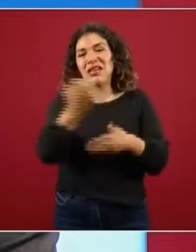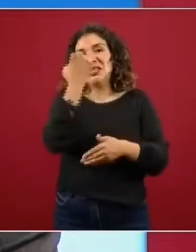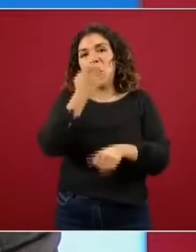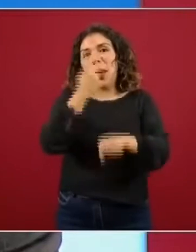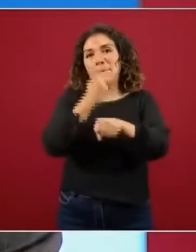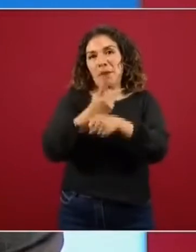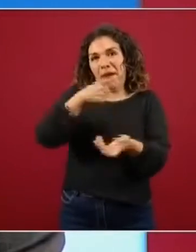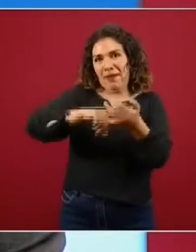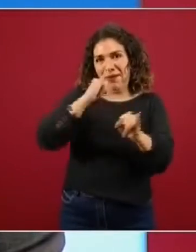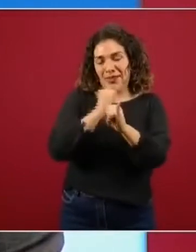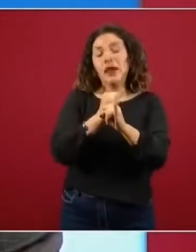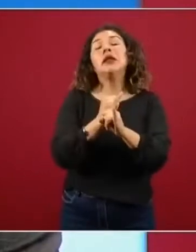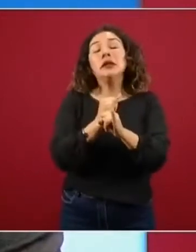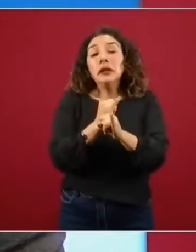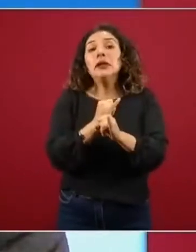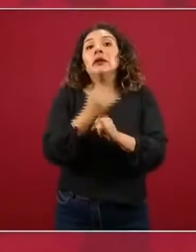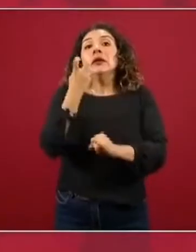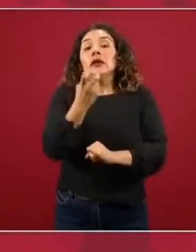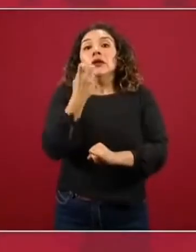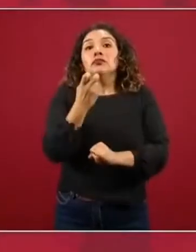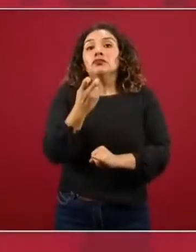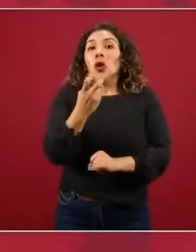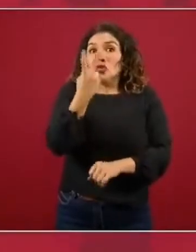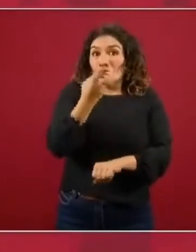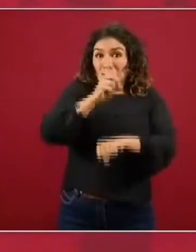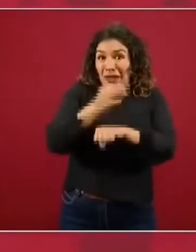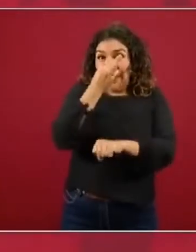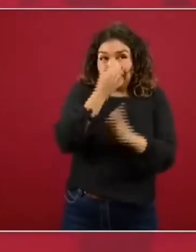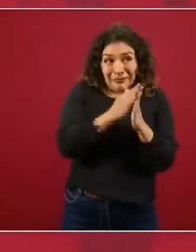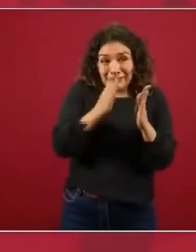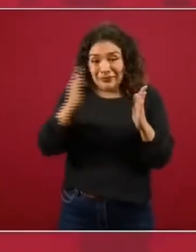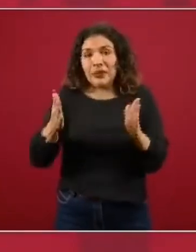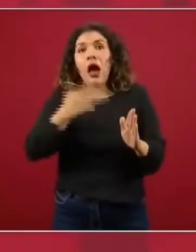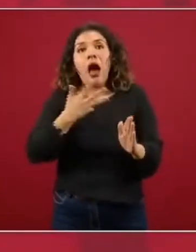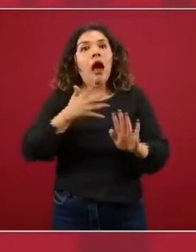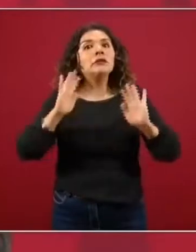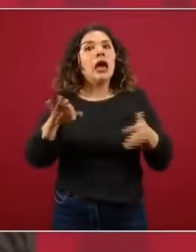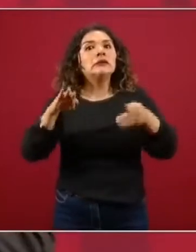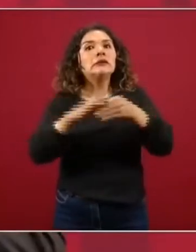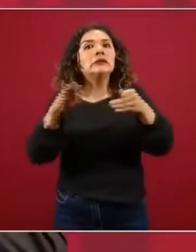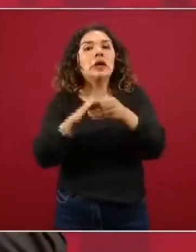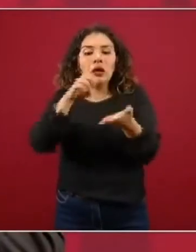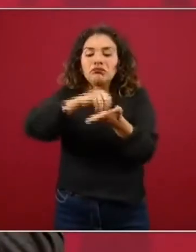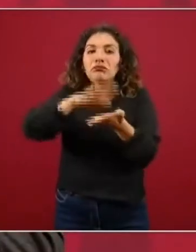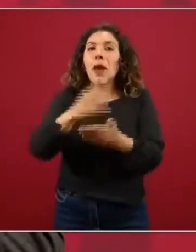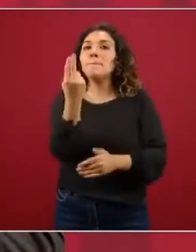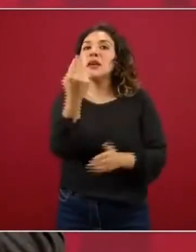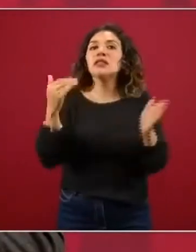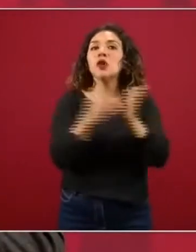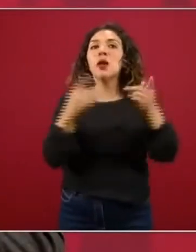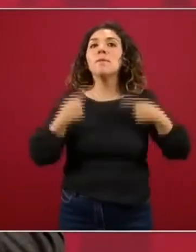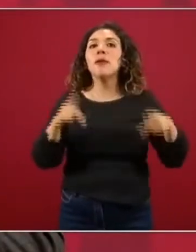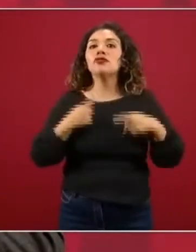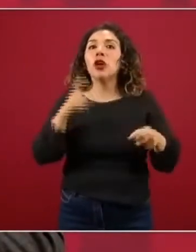línea y tan sólo en dos días estamos ya casi registrando 25 mil